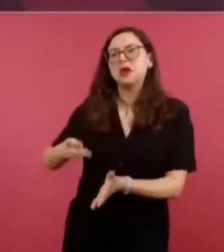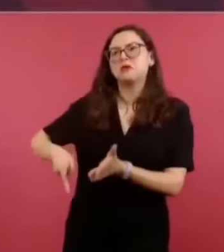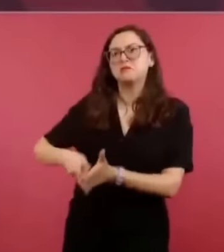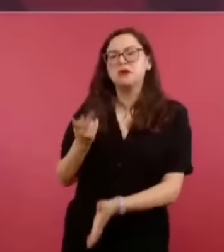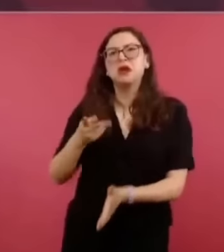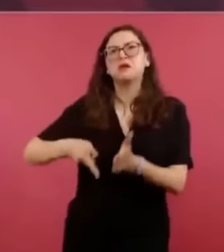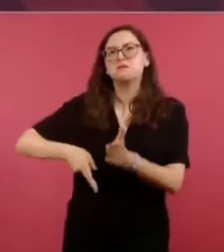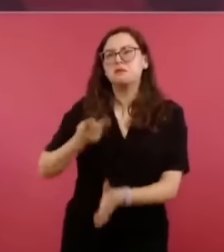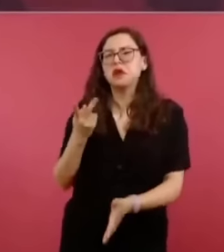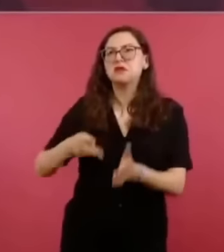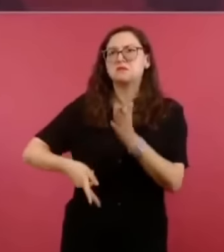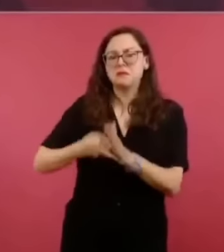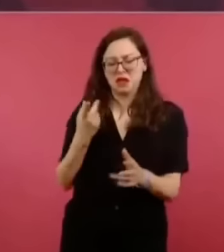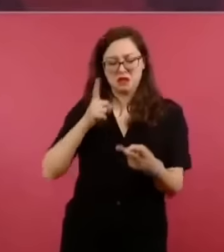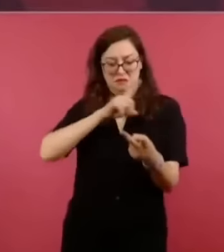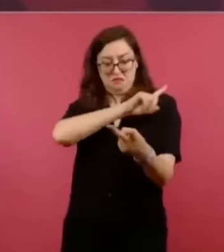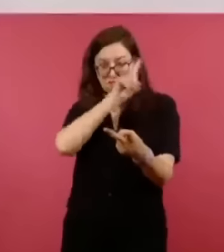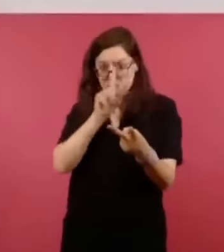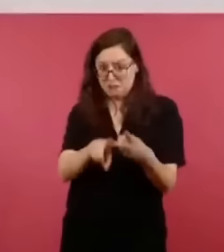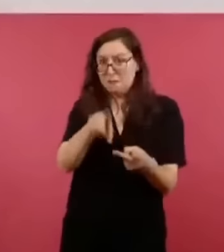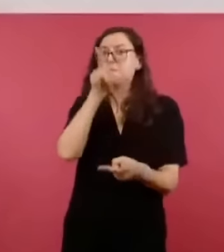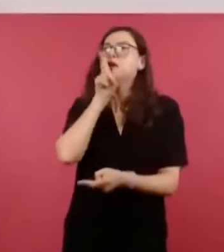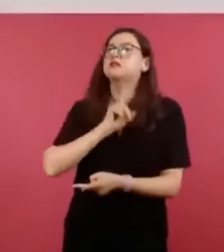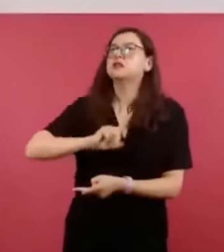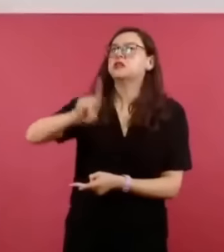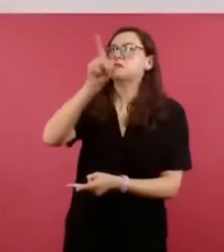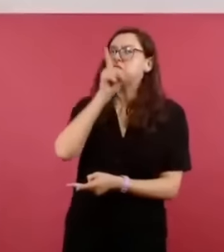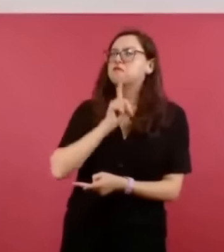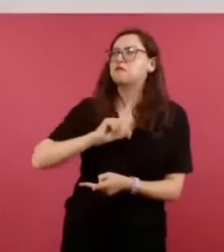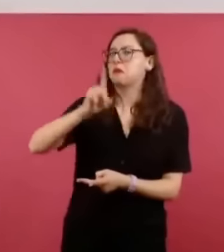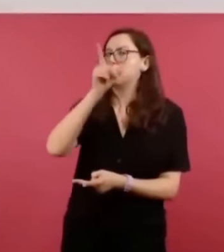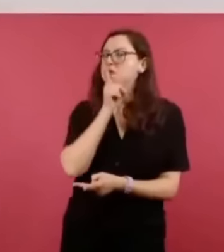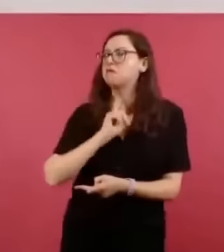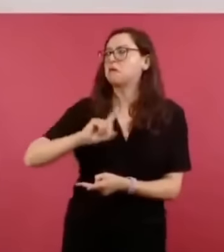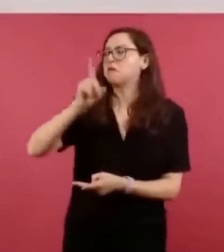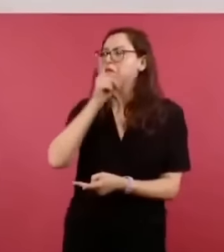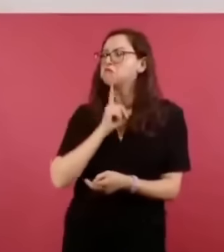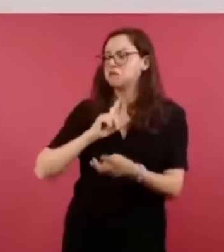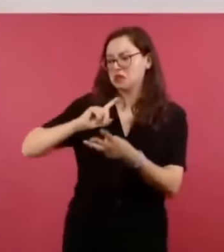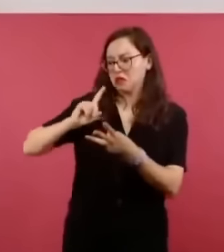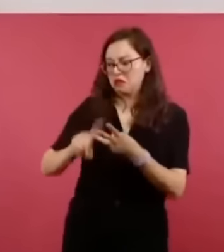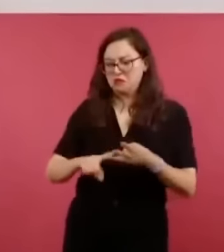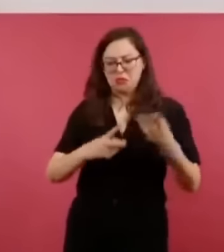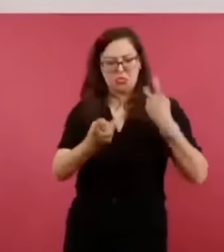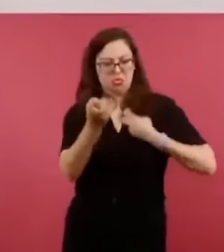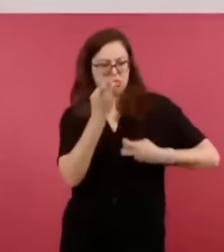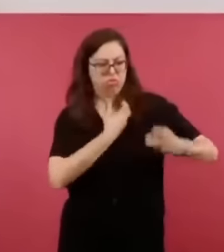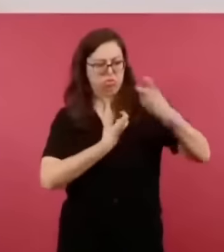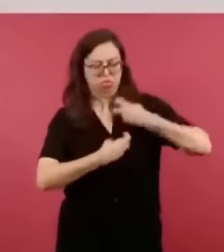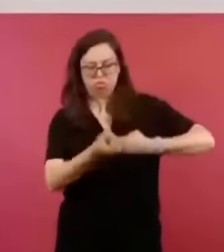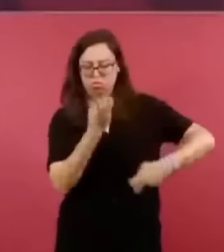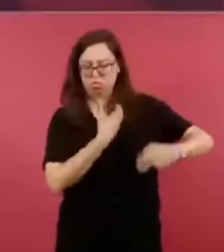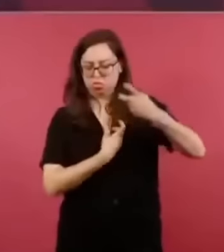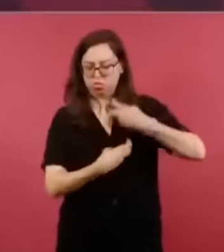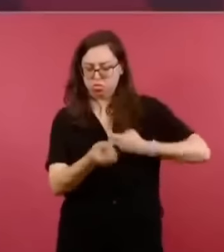por calumnias, por y aquí de lo que se trata es de un asunto público